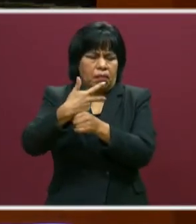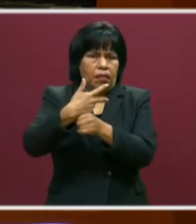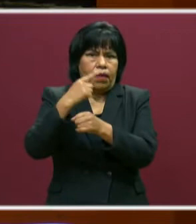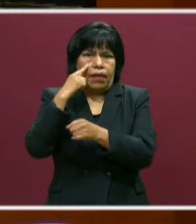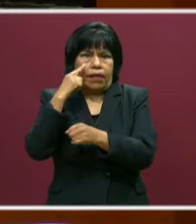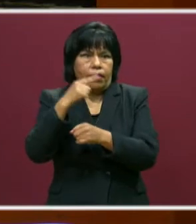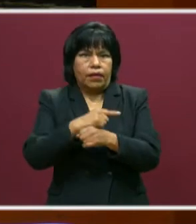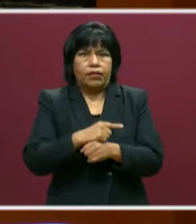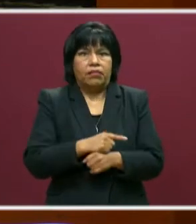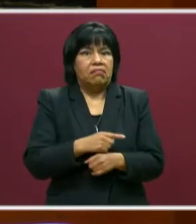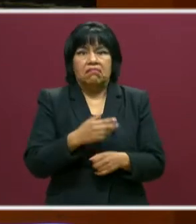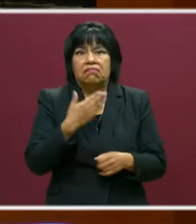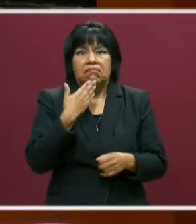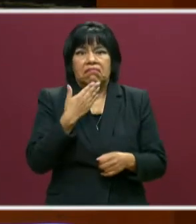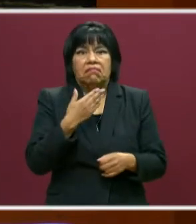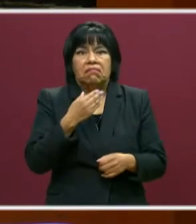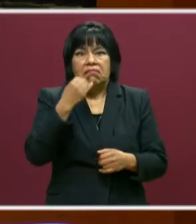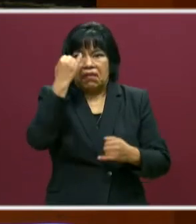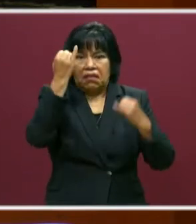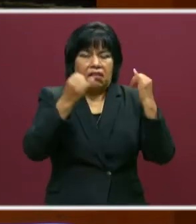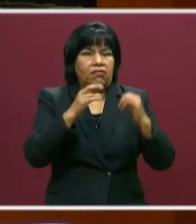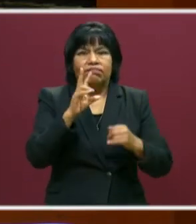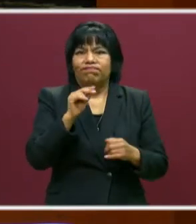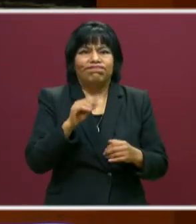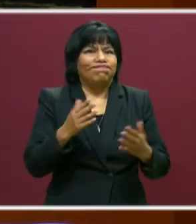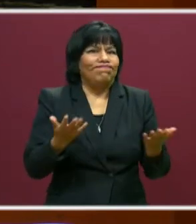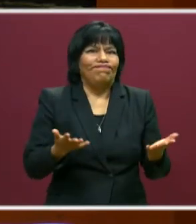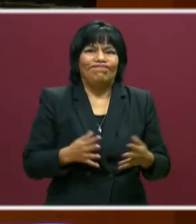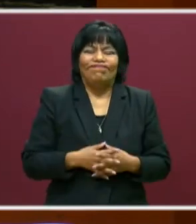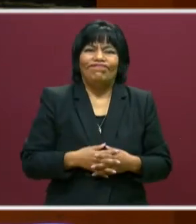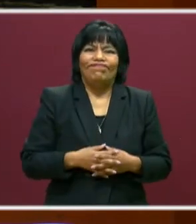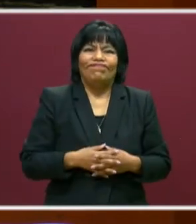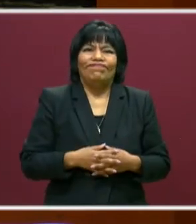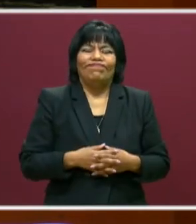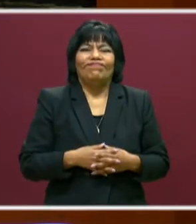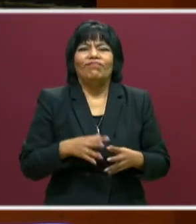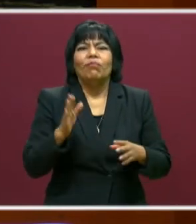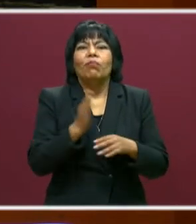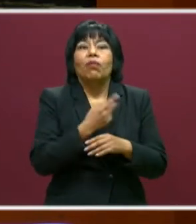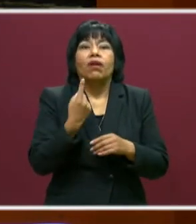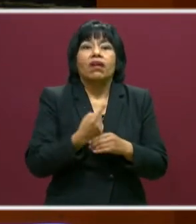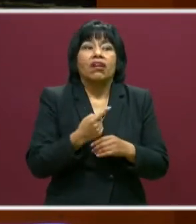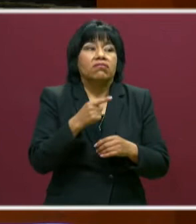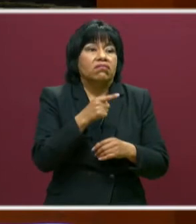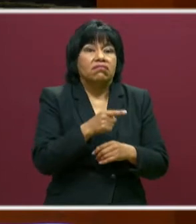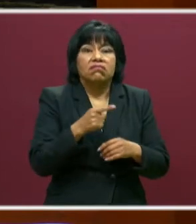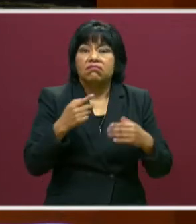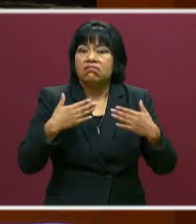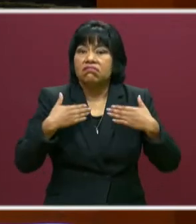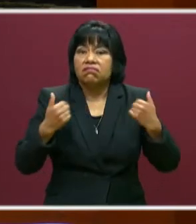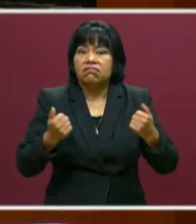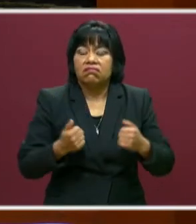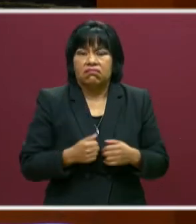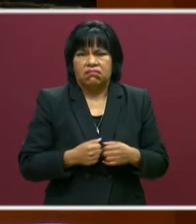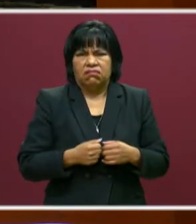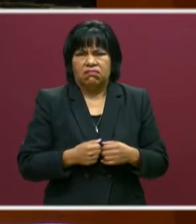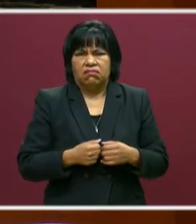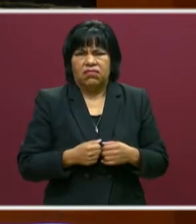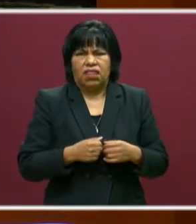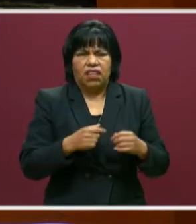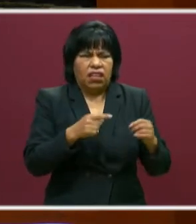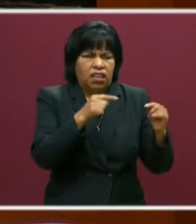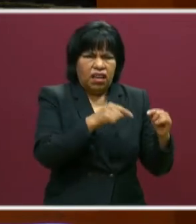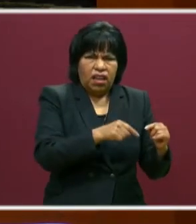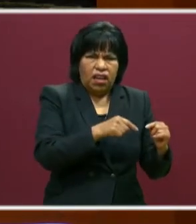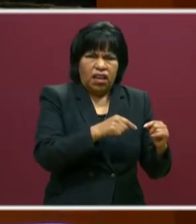Pues no, no es buena idea. No es buena idea porque entonces no estás entendiendo el aporte de lo presencial,